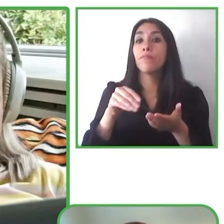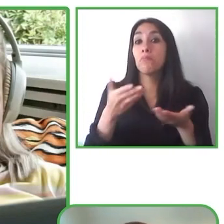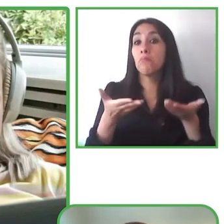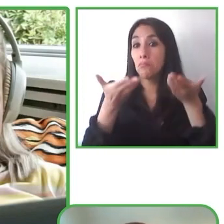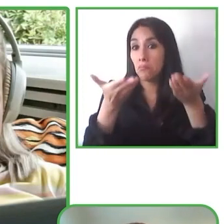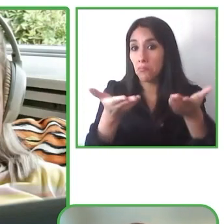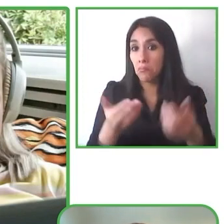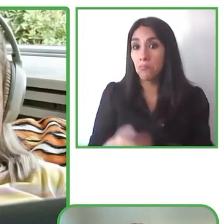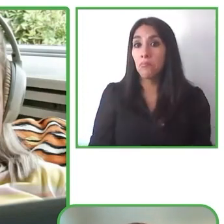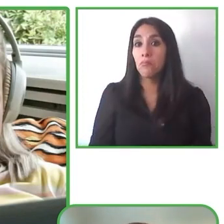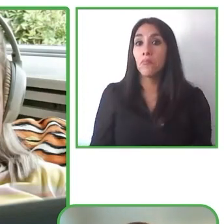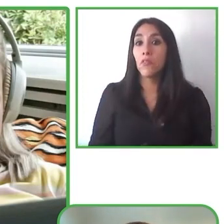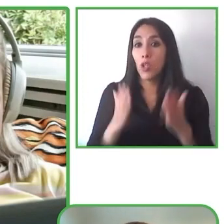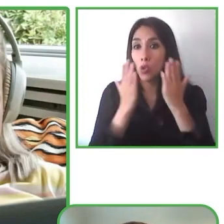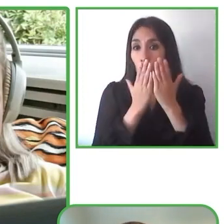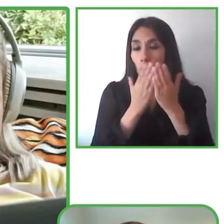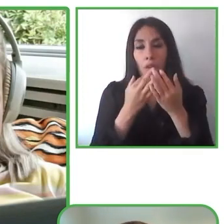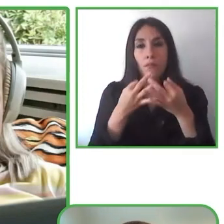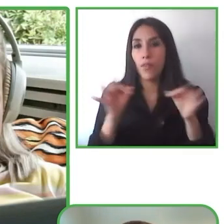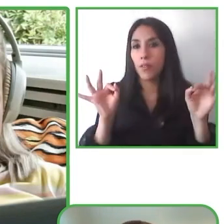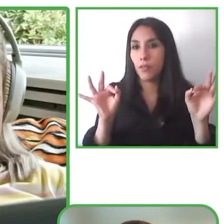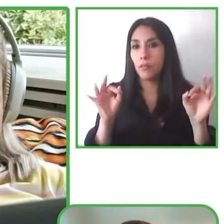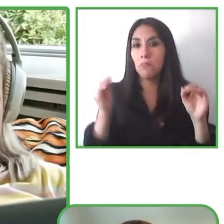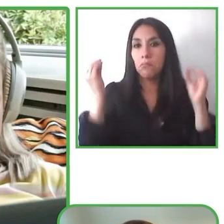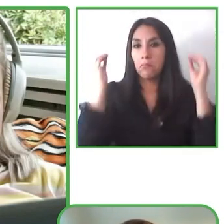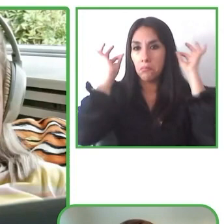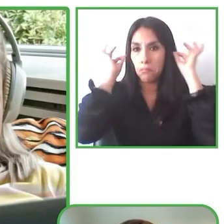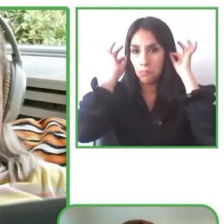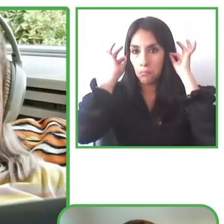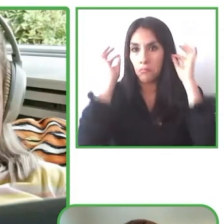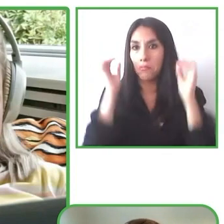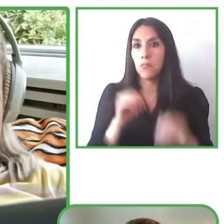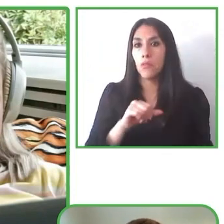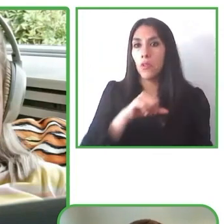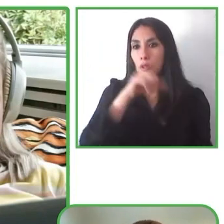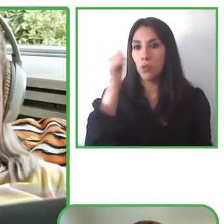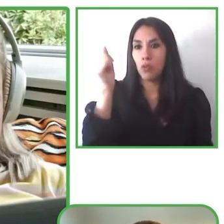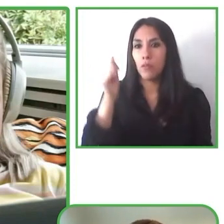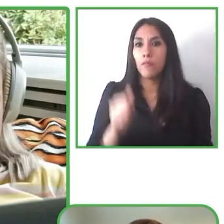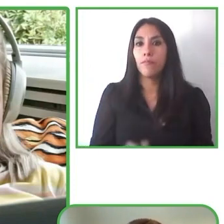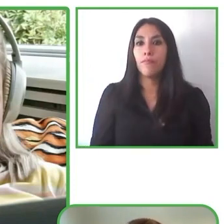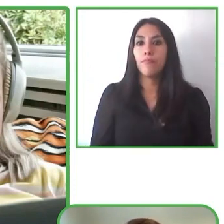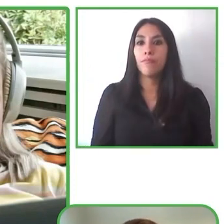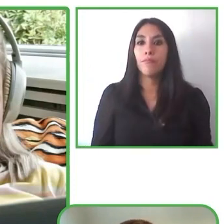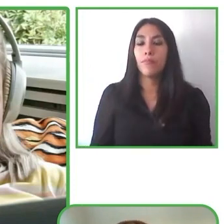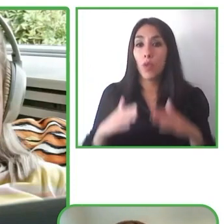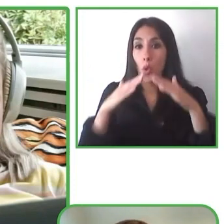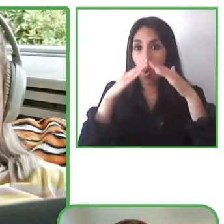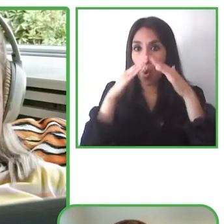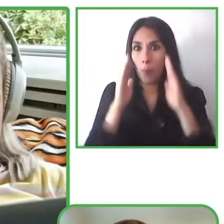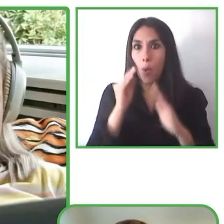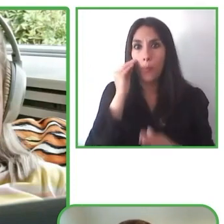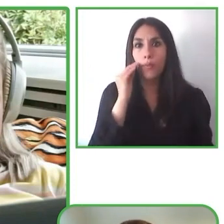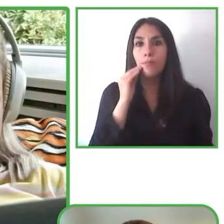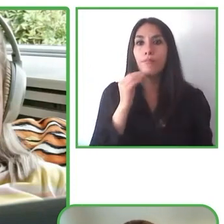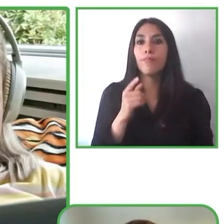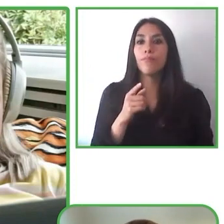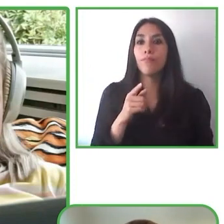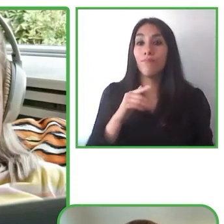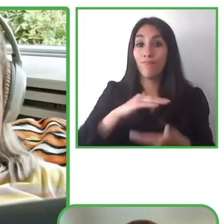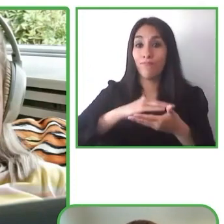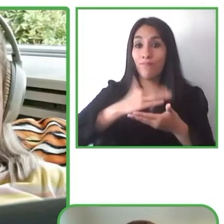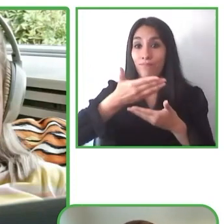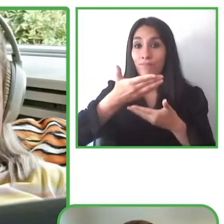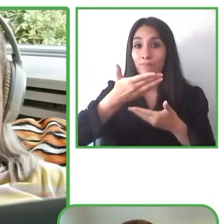pensamos en si uno tiene que mirar un video en la sala se puede utilizar Subreader entonces con esta